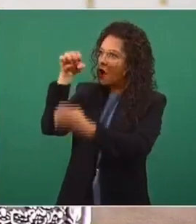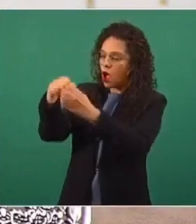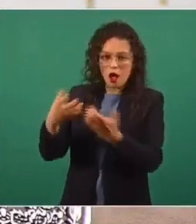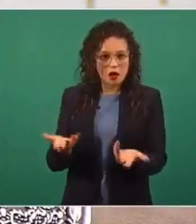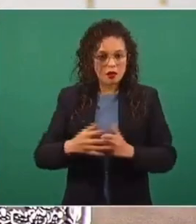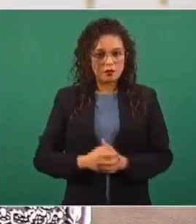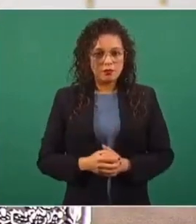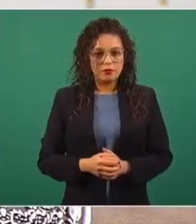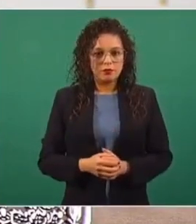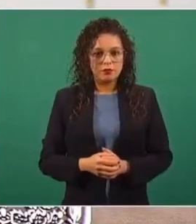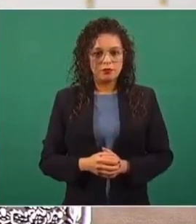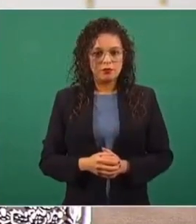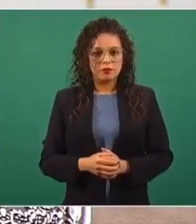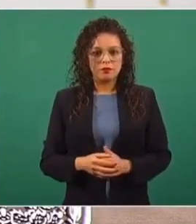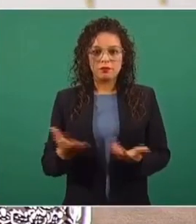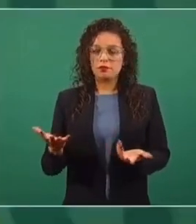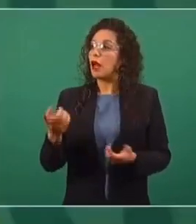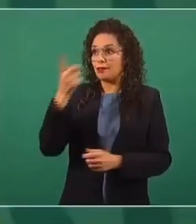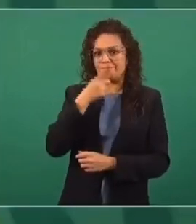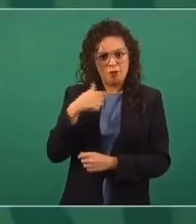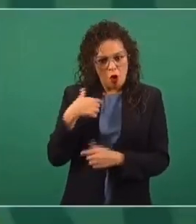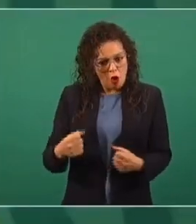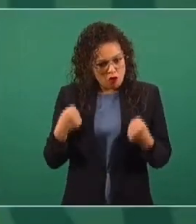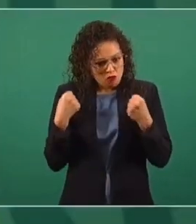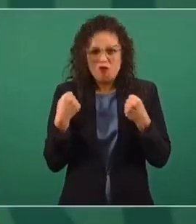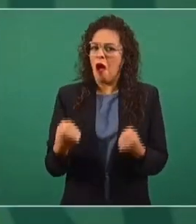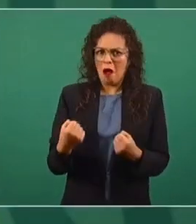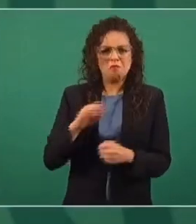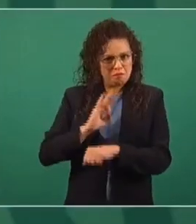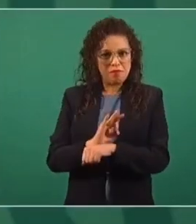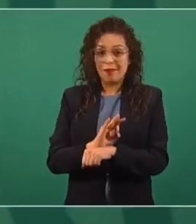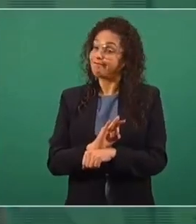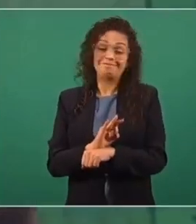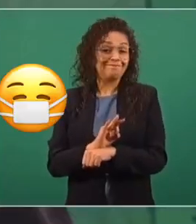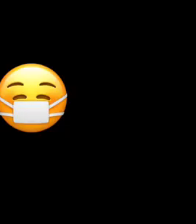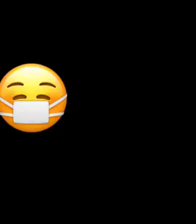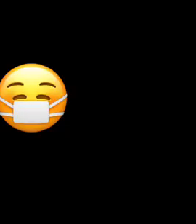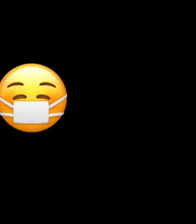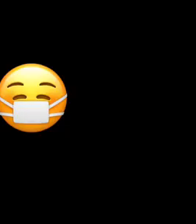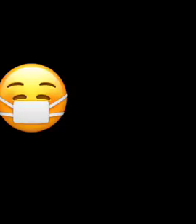Yo me acuerdo que me comentó, es que me dicen que estamos fuertes. Pues no, ya no están tan fuertes.